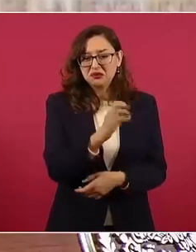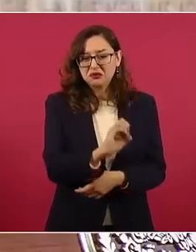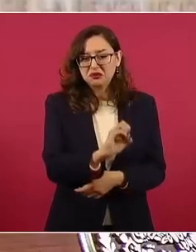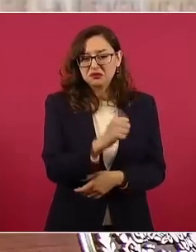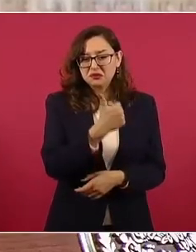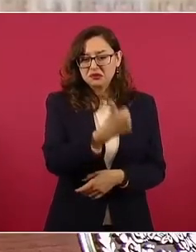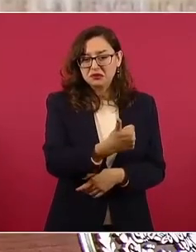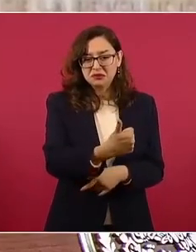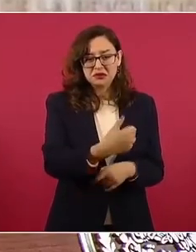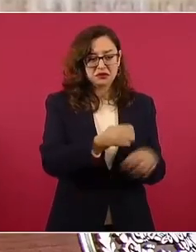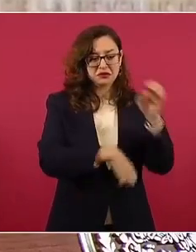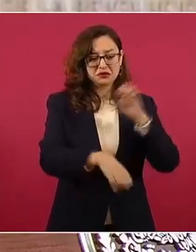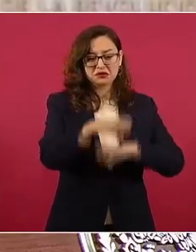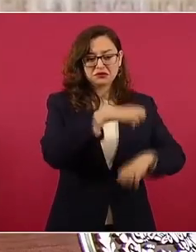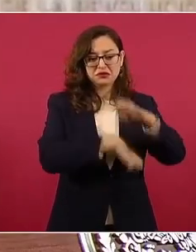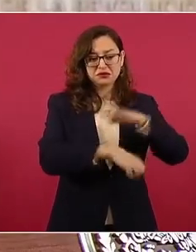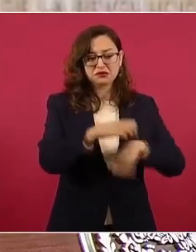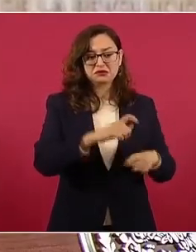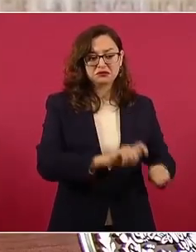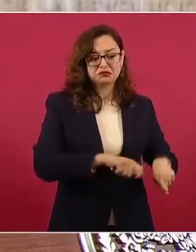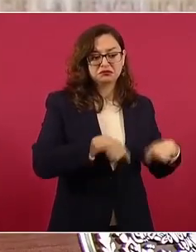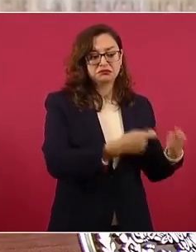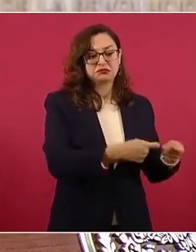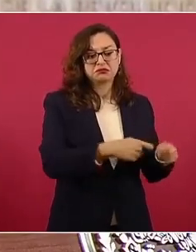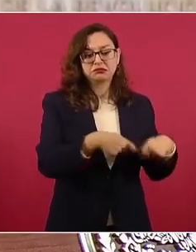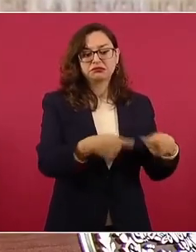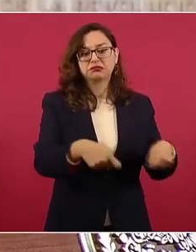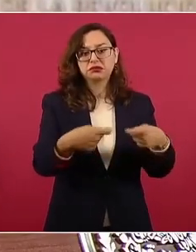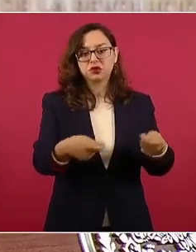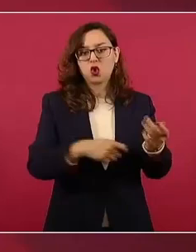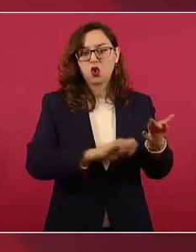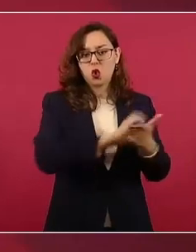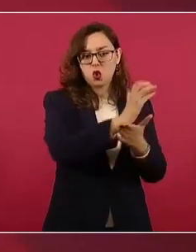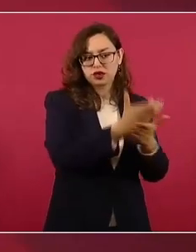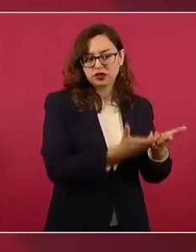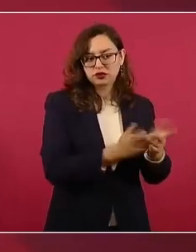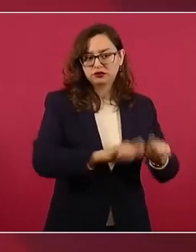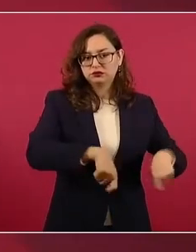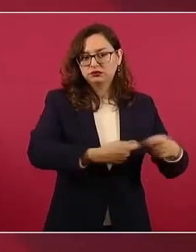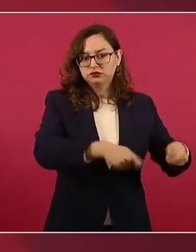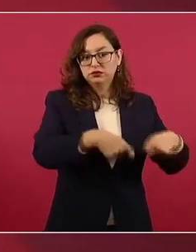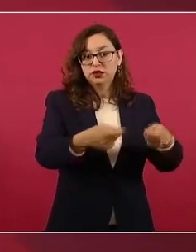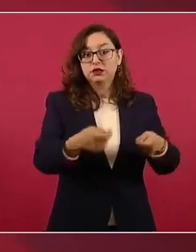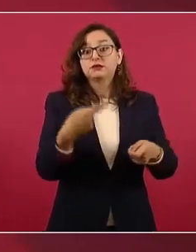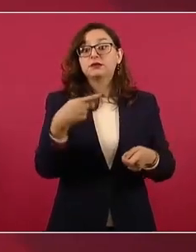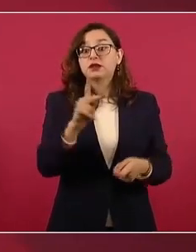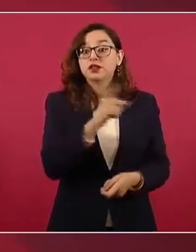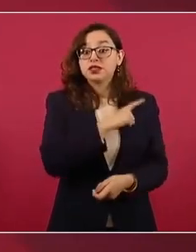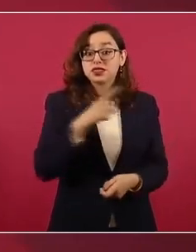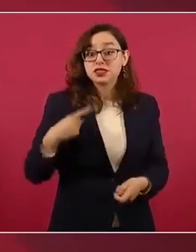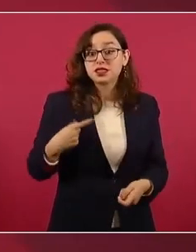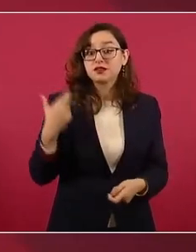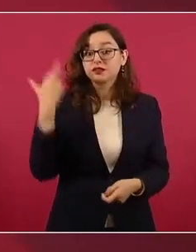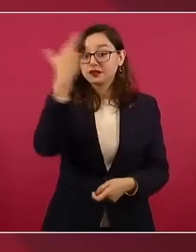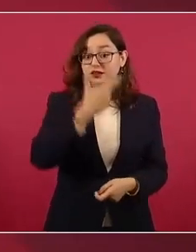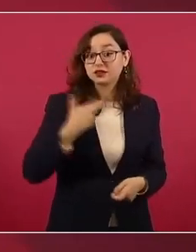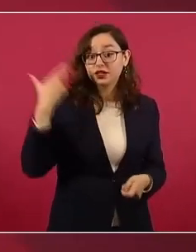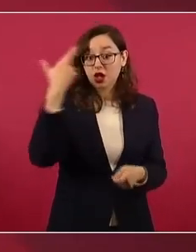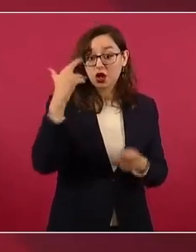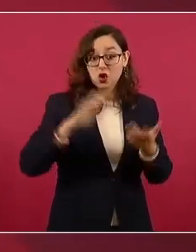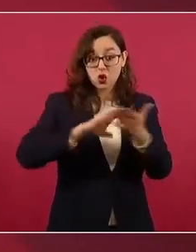si las concesiones hablan de litio, porque si no son